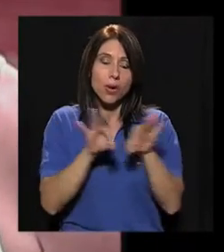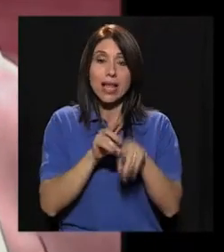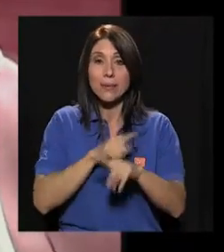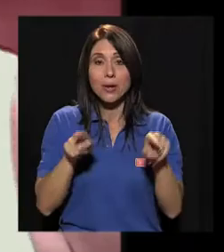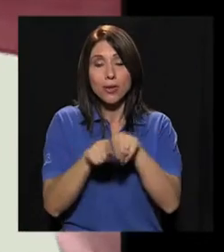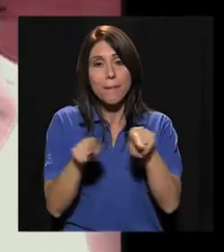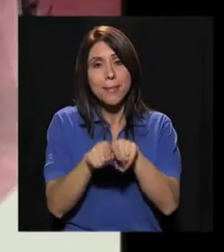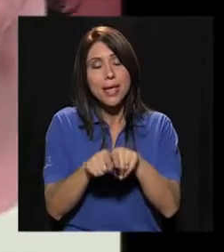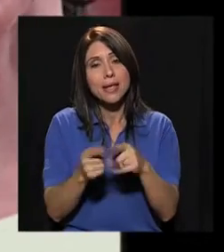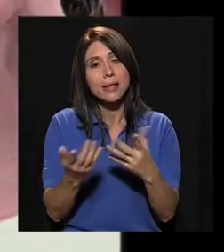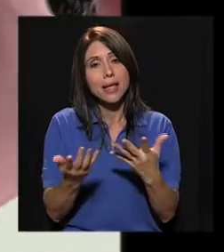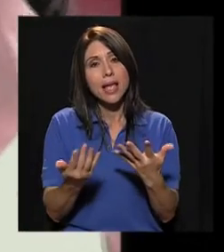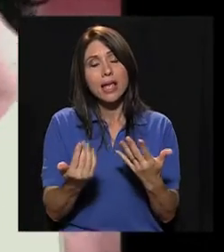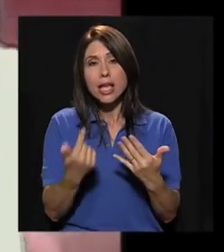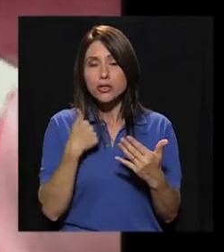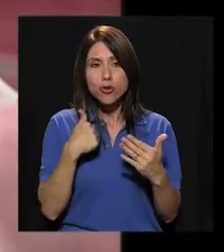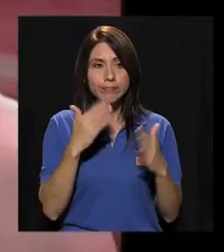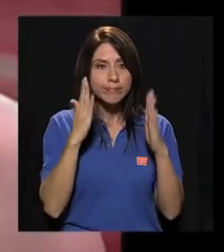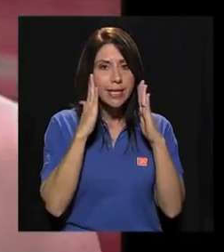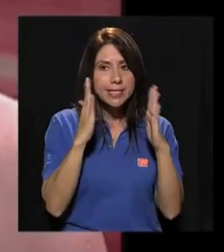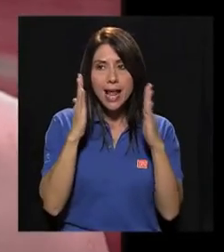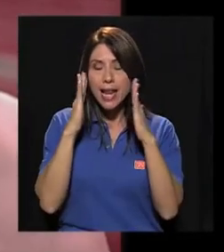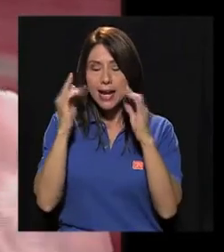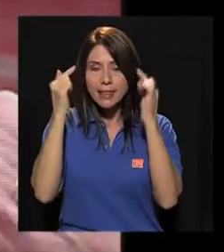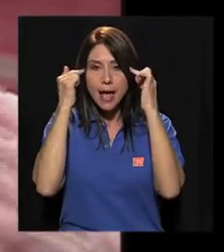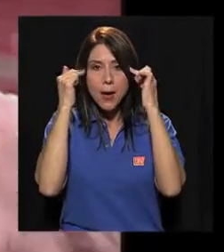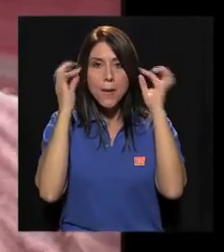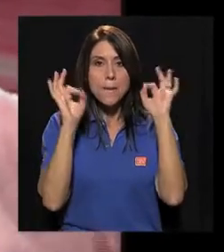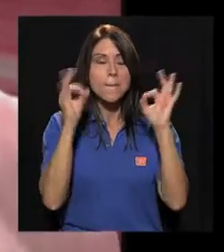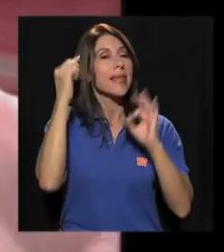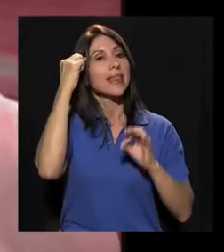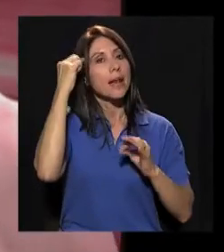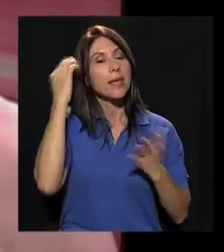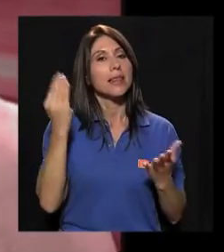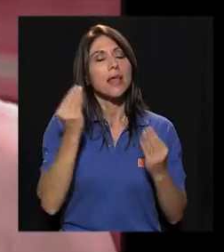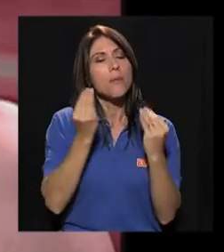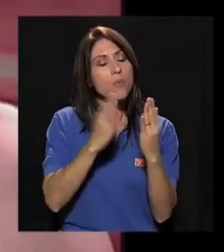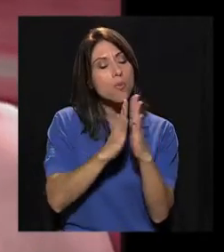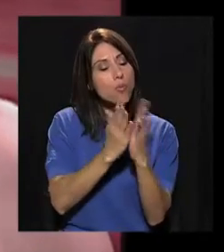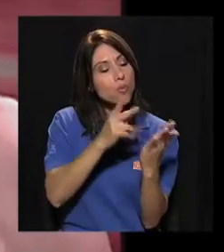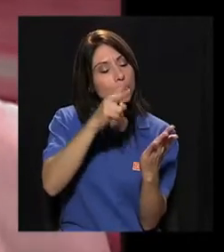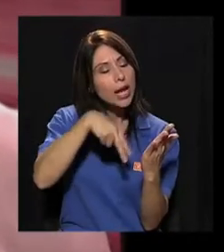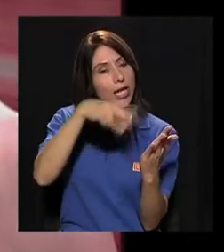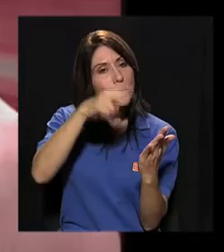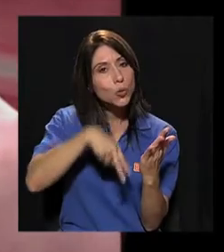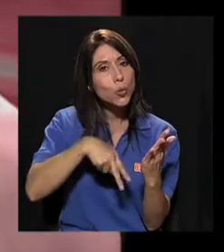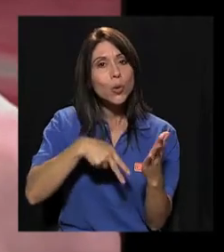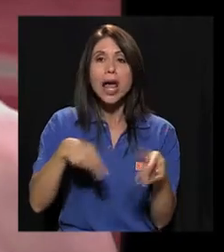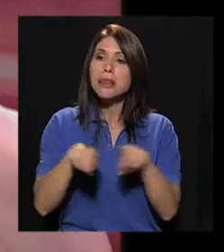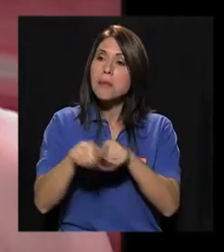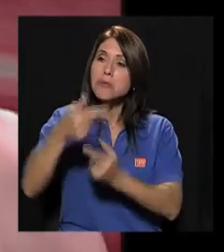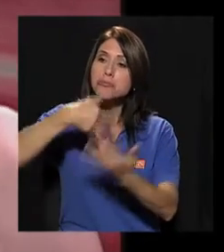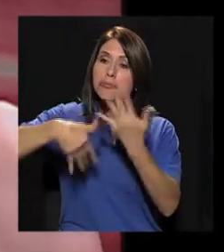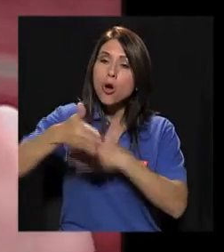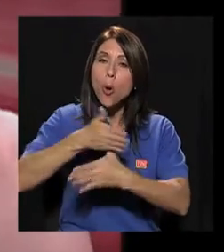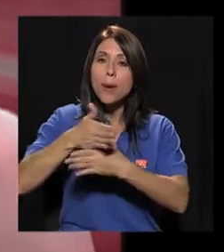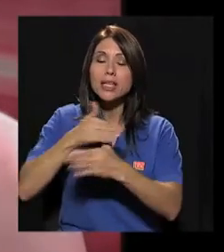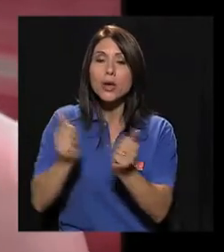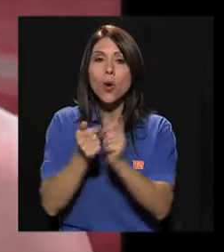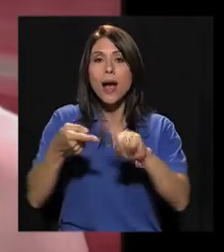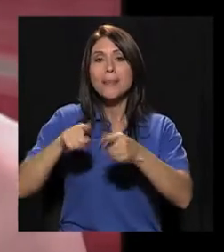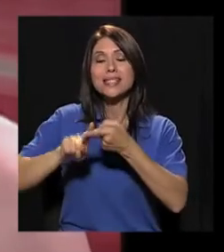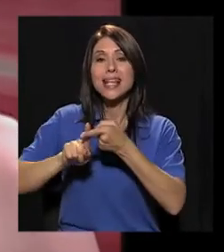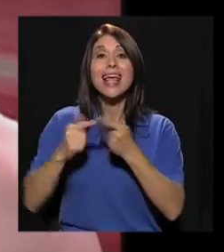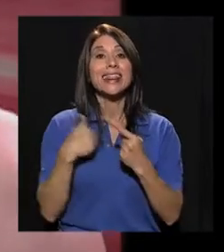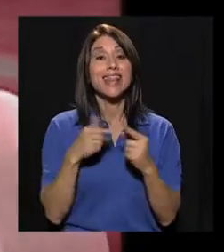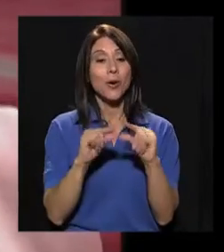dormir bien, que es súper importante, pero también mantenerme alerta mentalmente. Mucha lectura, compartir